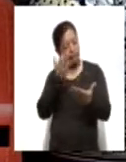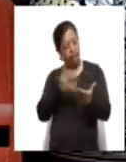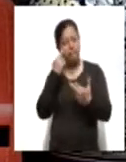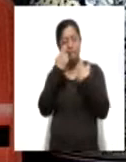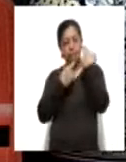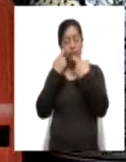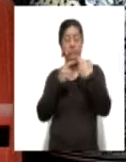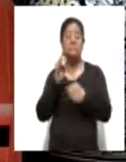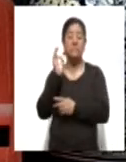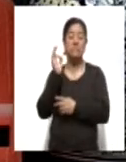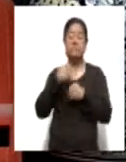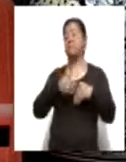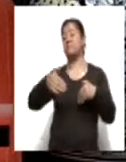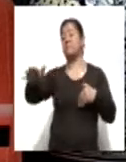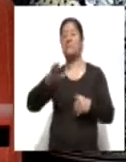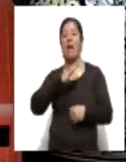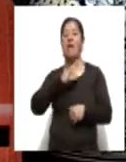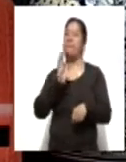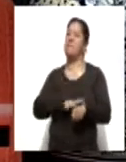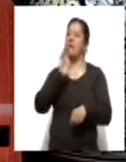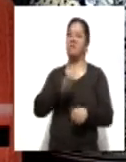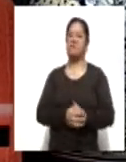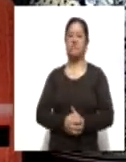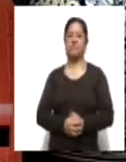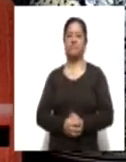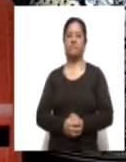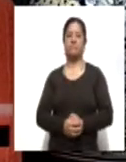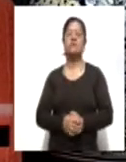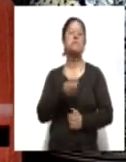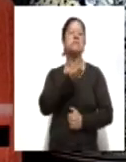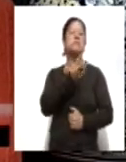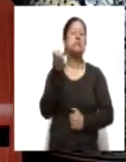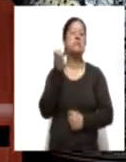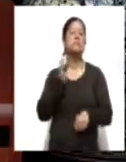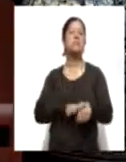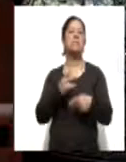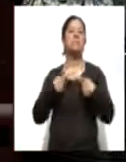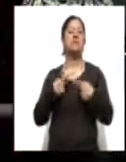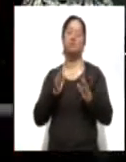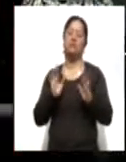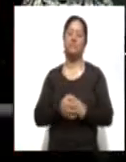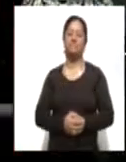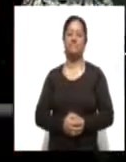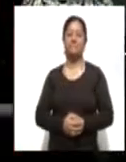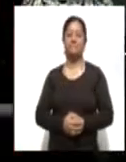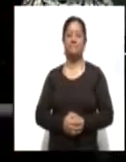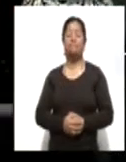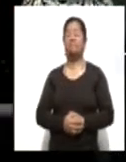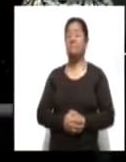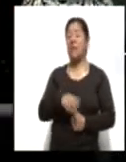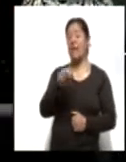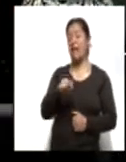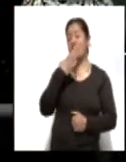probablemente rebasemos incluso lo estimado de trescientos postulantes. A grandes rasgos así va. Así es, este